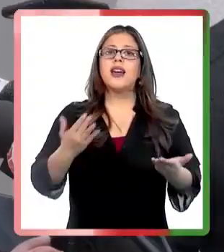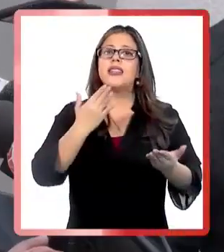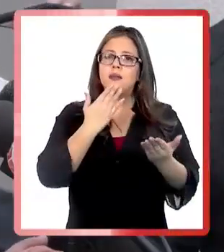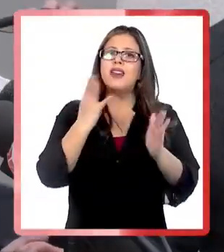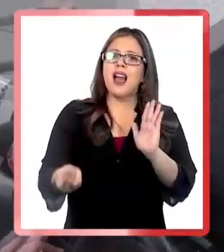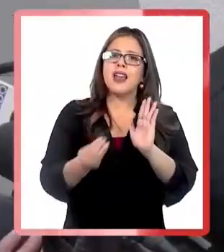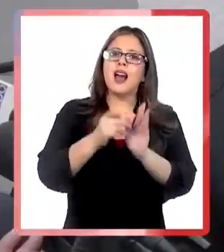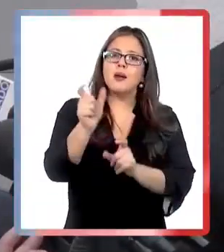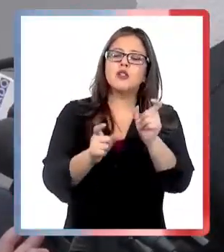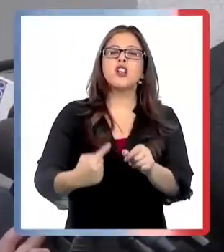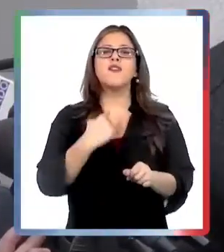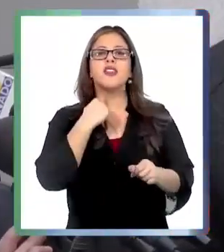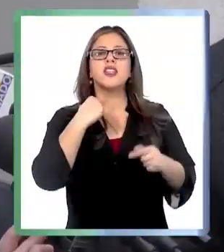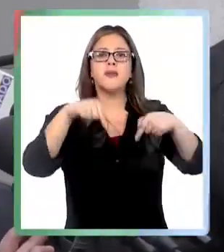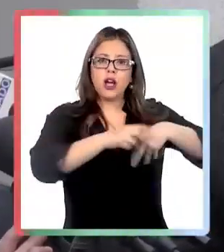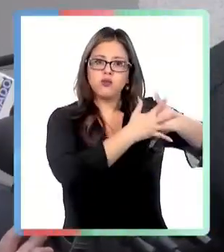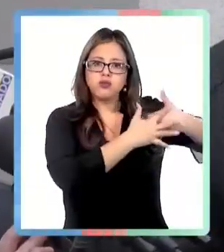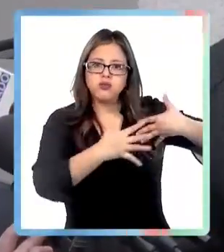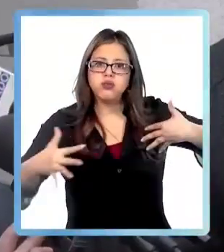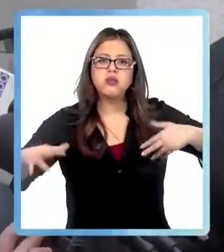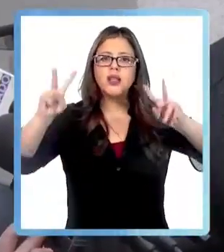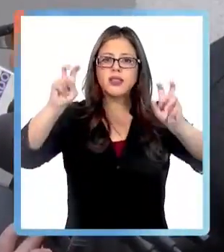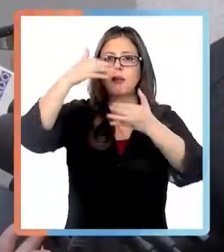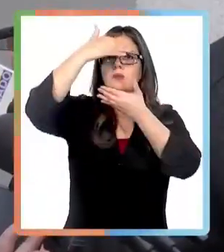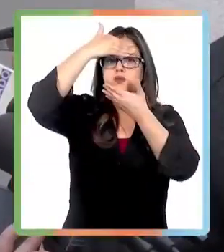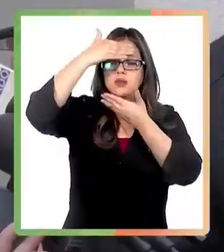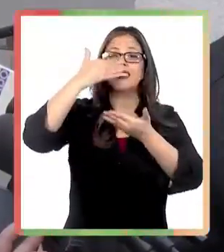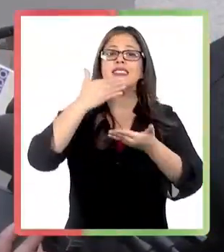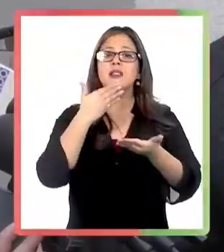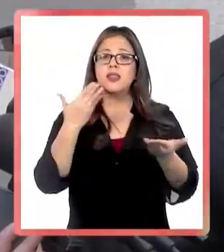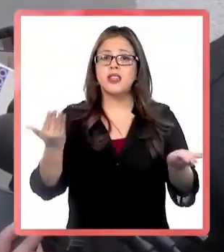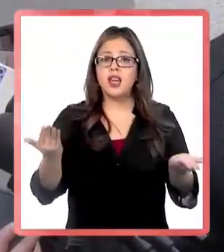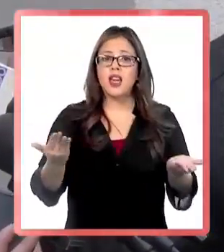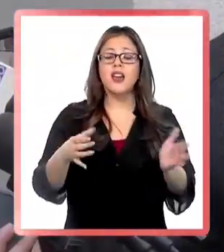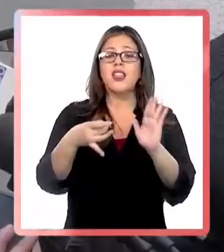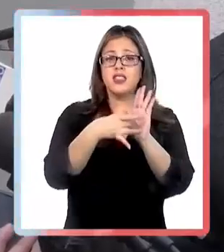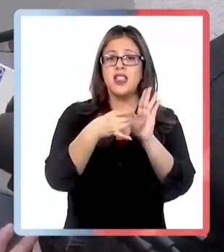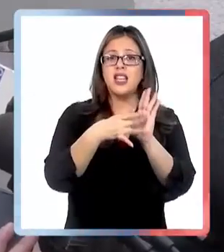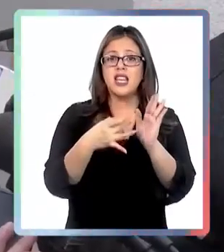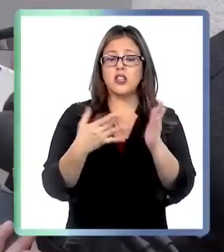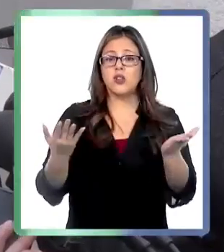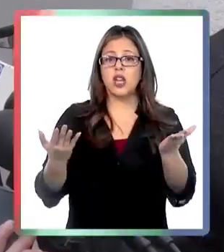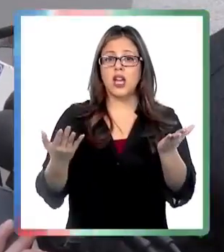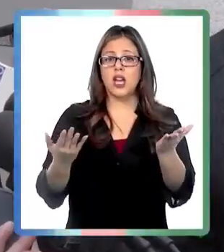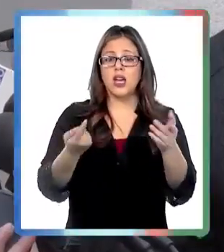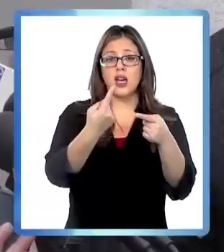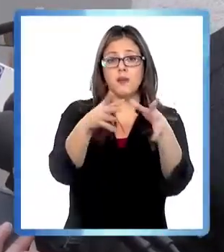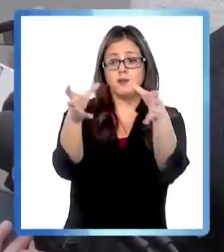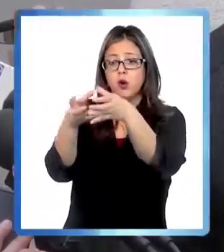adelante de terrorismo. Creo que hay que considerar no solamente los delitos cometidos por organizaciones, sino también los que los cometen individualmente.